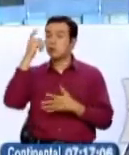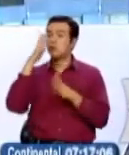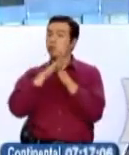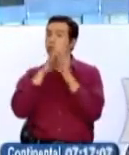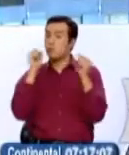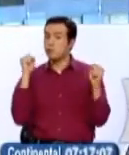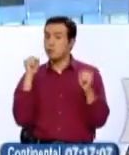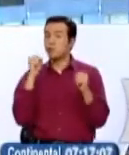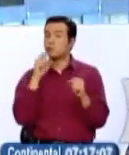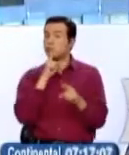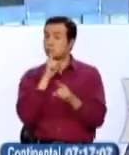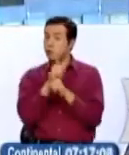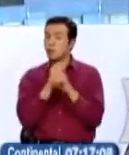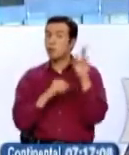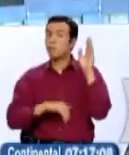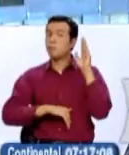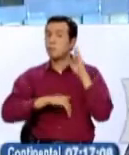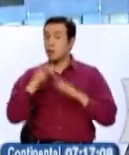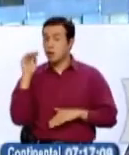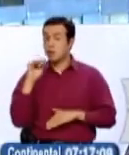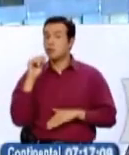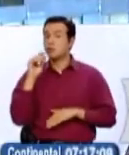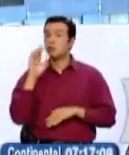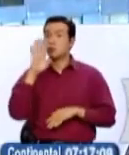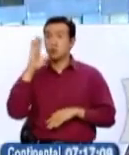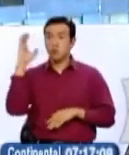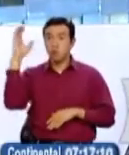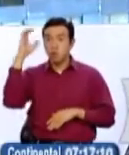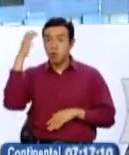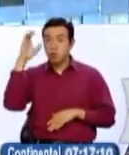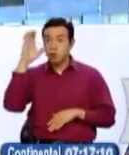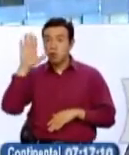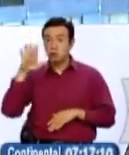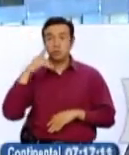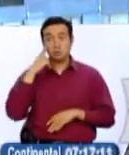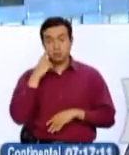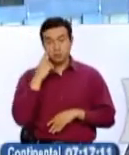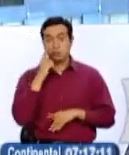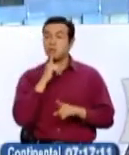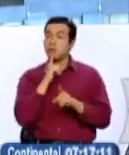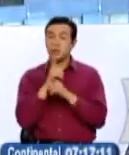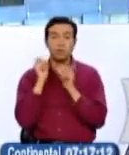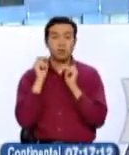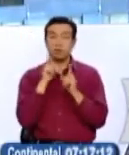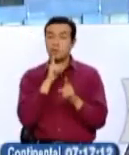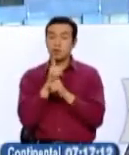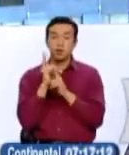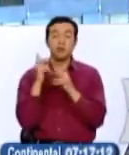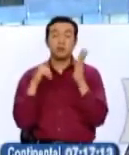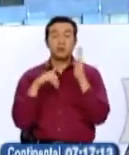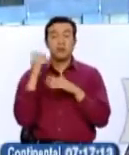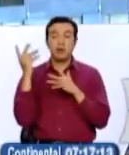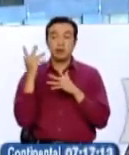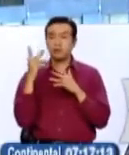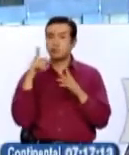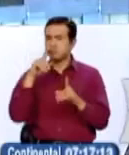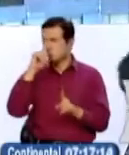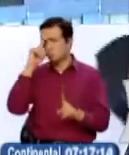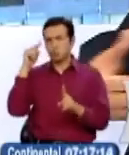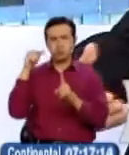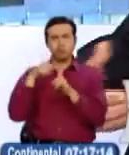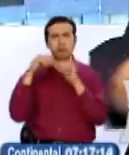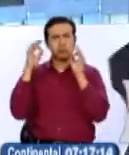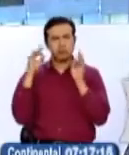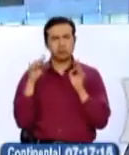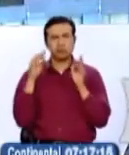que es un hecho donde vamos a tener una mayor exigencia de los vecinos. IVA podría convertirse en una oportunidad para establecer mayores alcances respecto